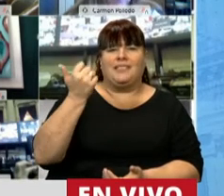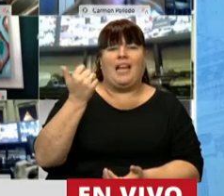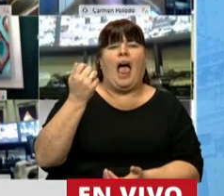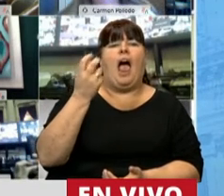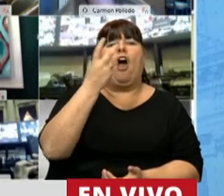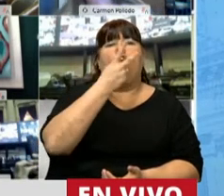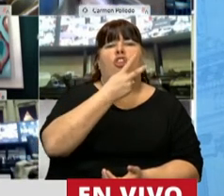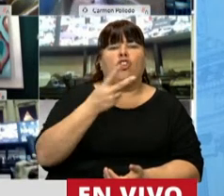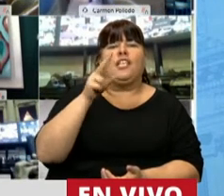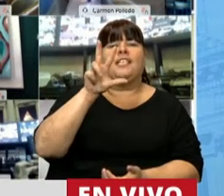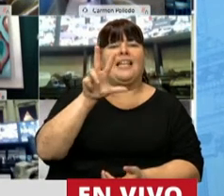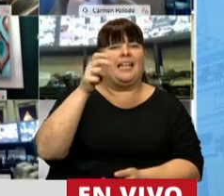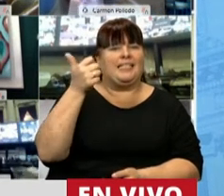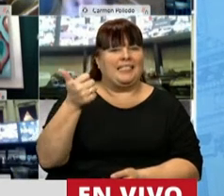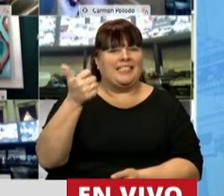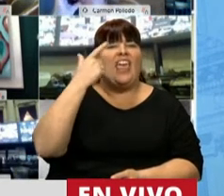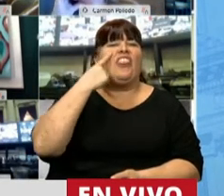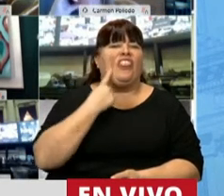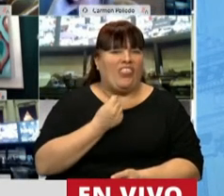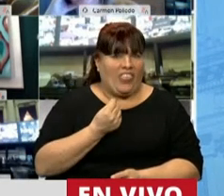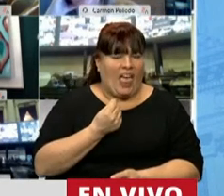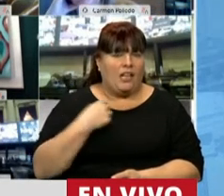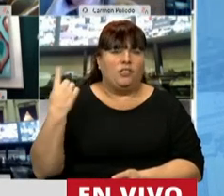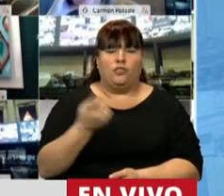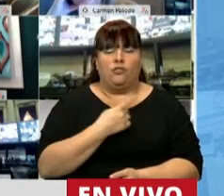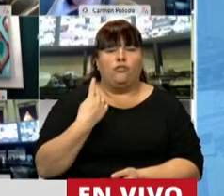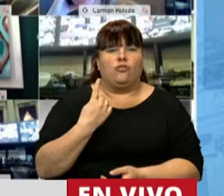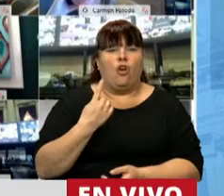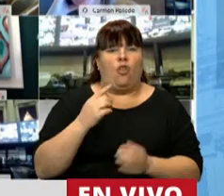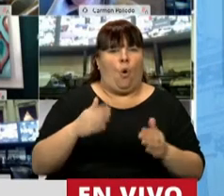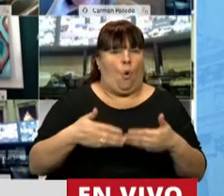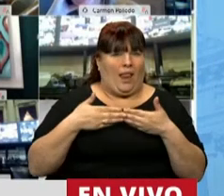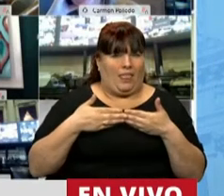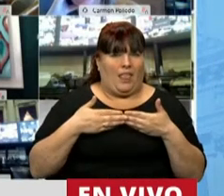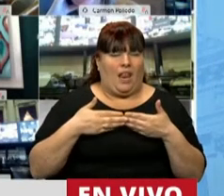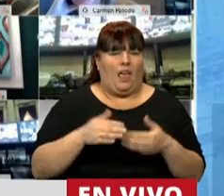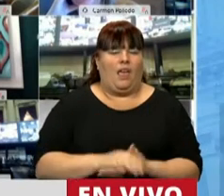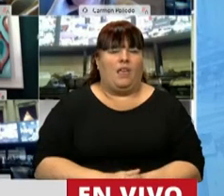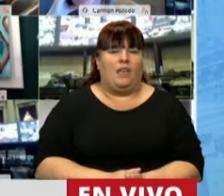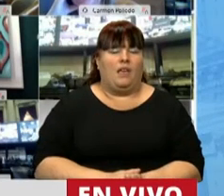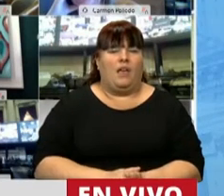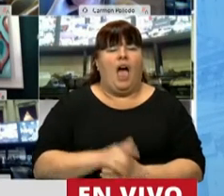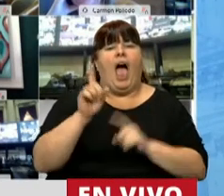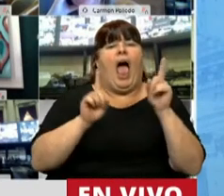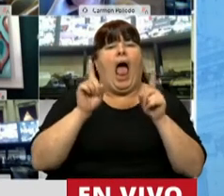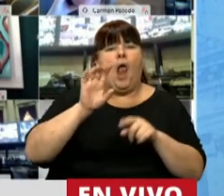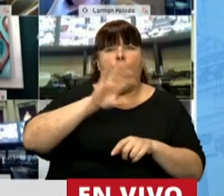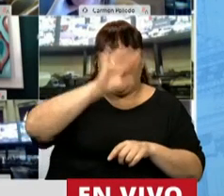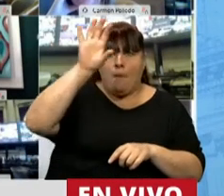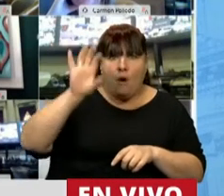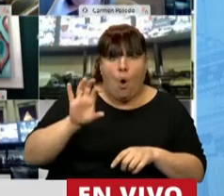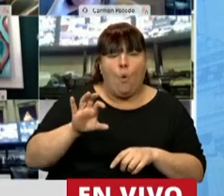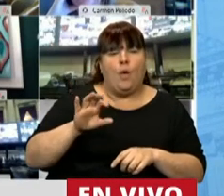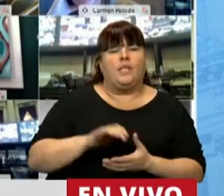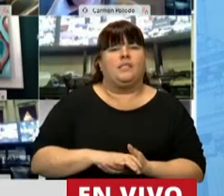236 días que estamos en cuarentena. En algunos lugares del país,